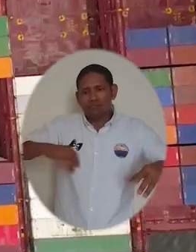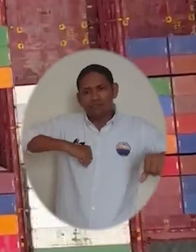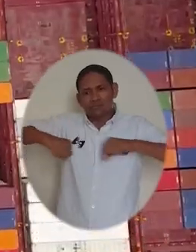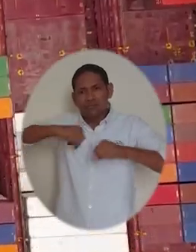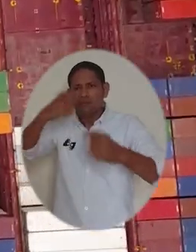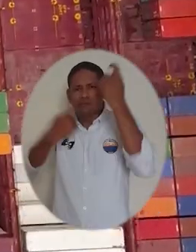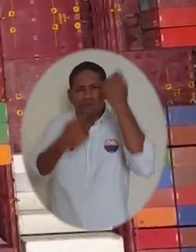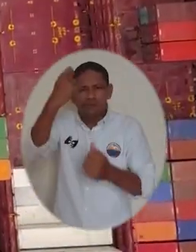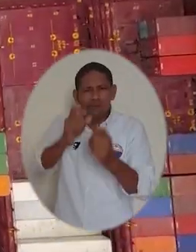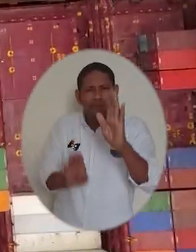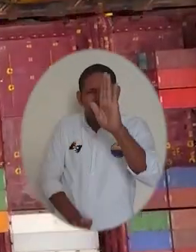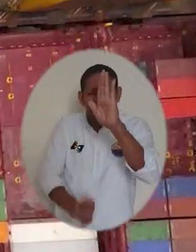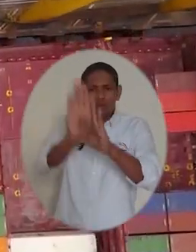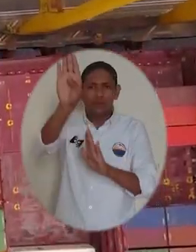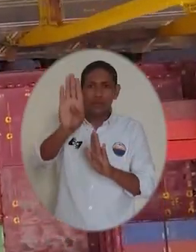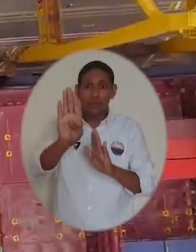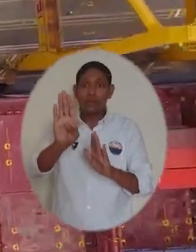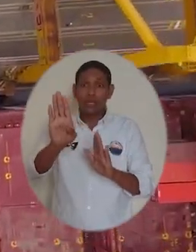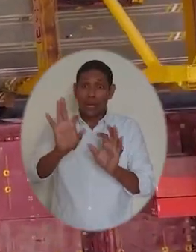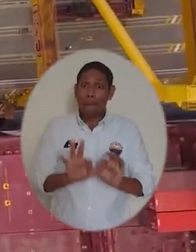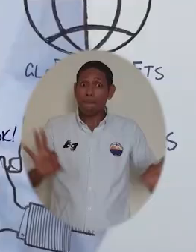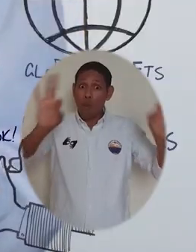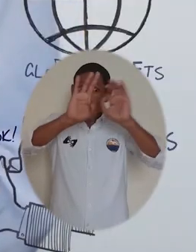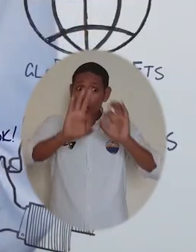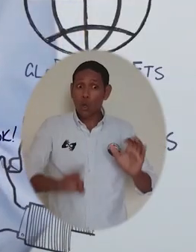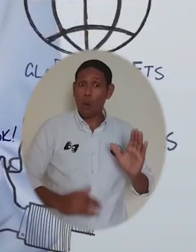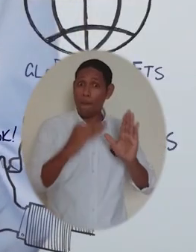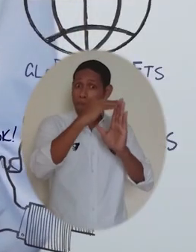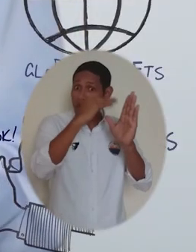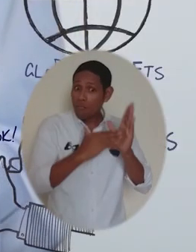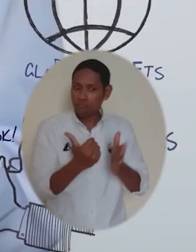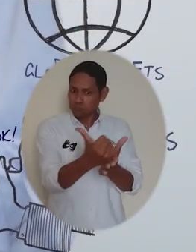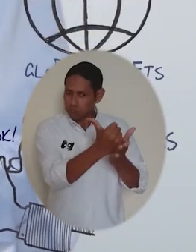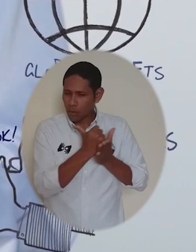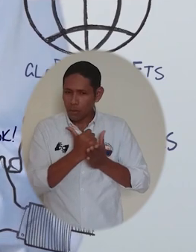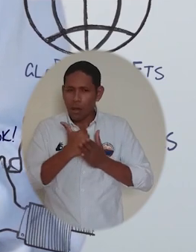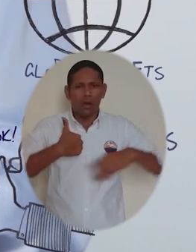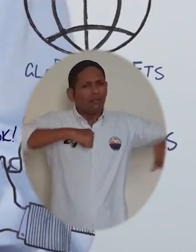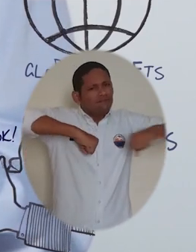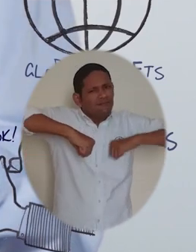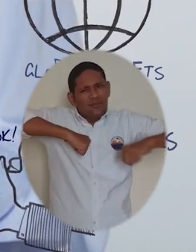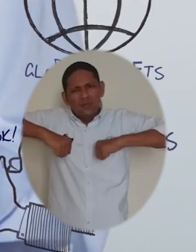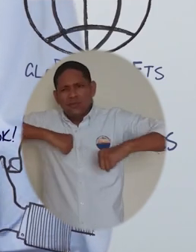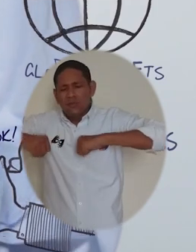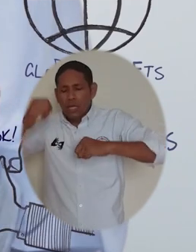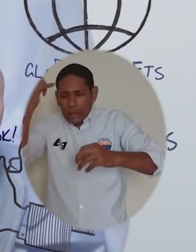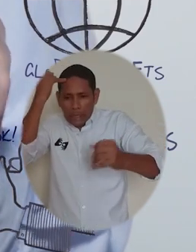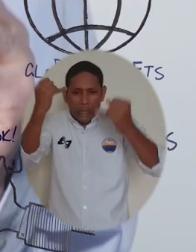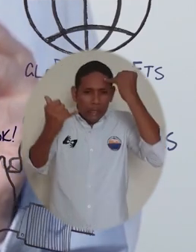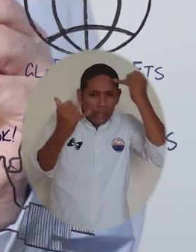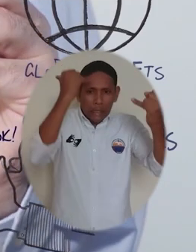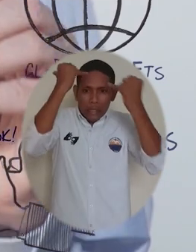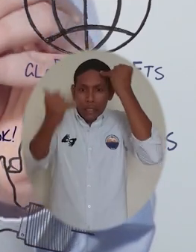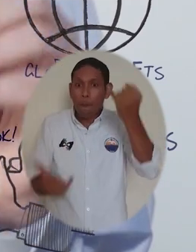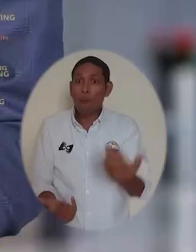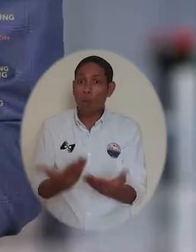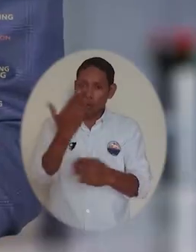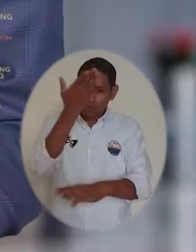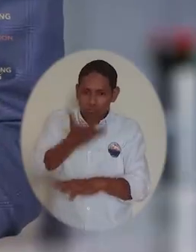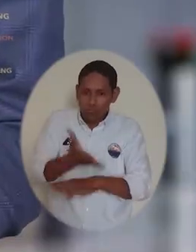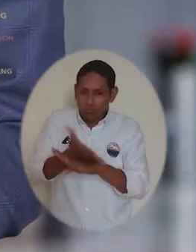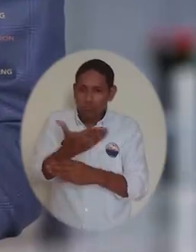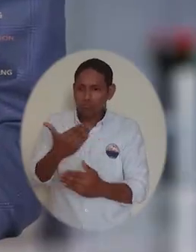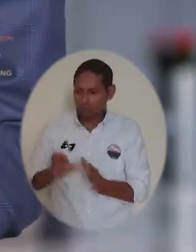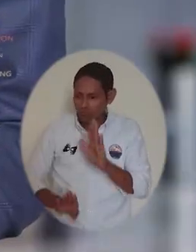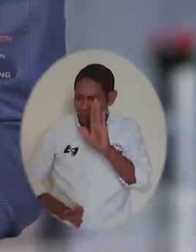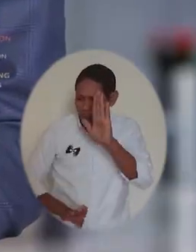recuperar la dinámica económica, sea un programa que se siga posicionando, pero sobre todo que nos ayuda a generar dinámicas creativas y